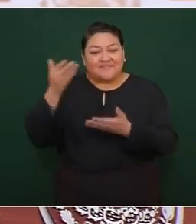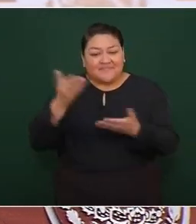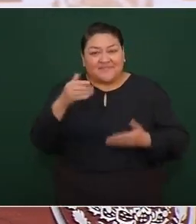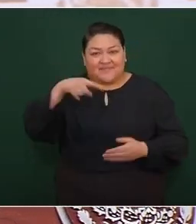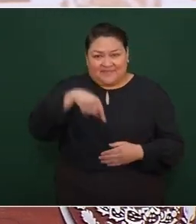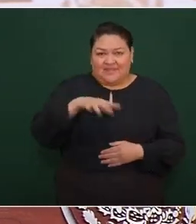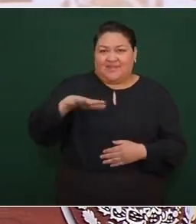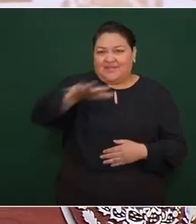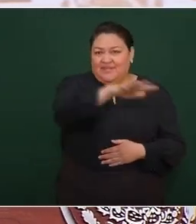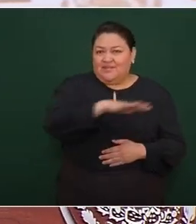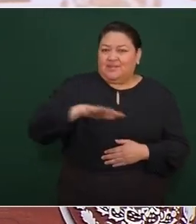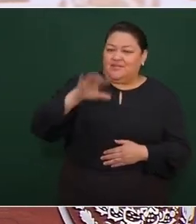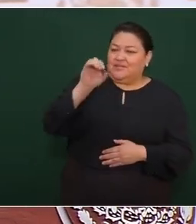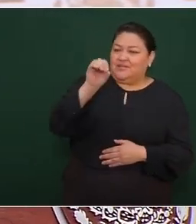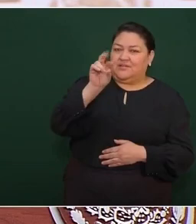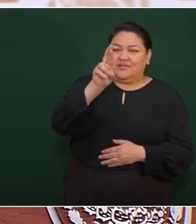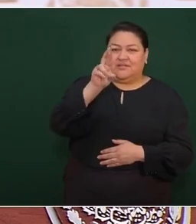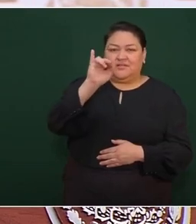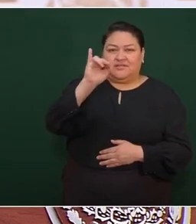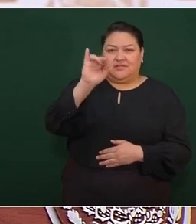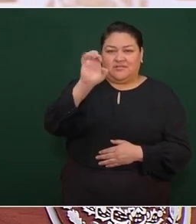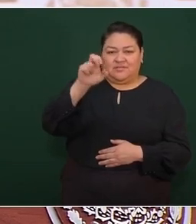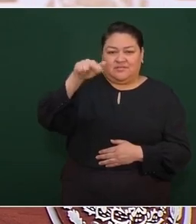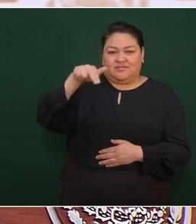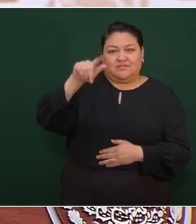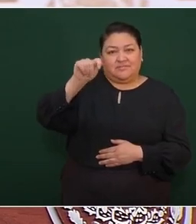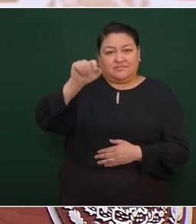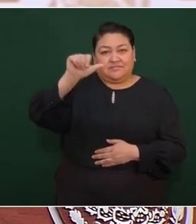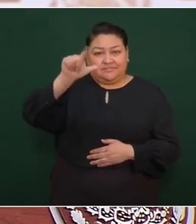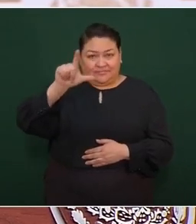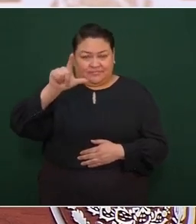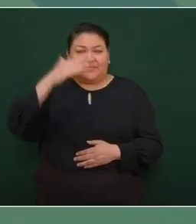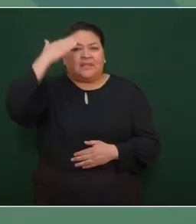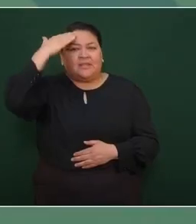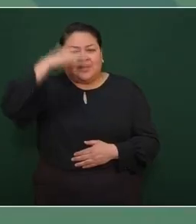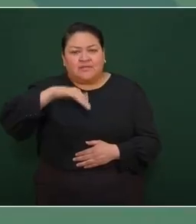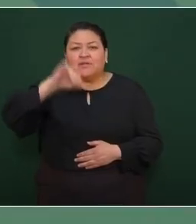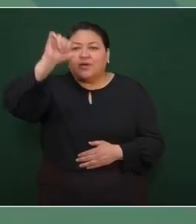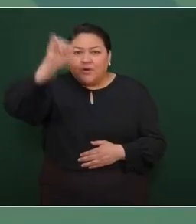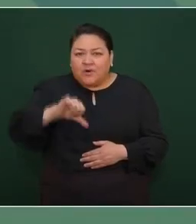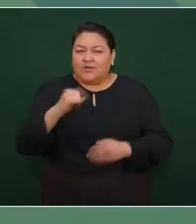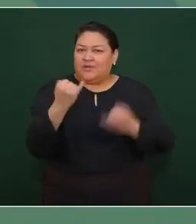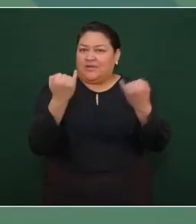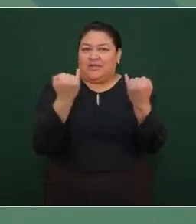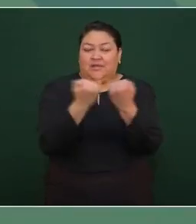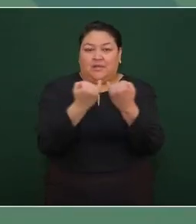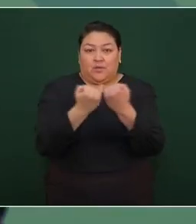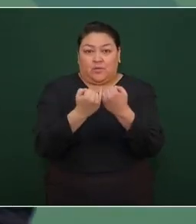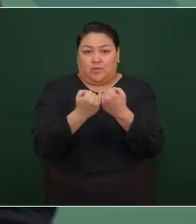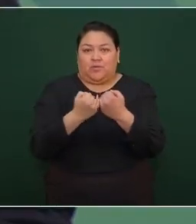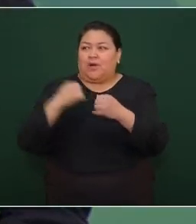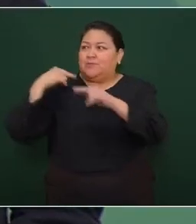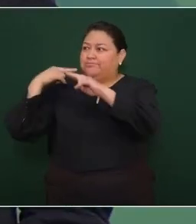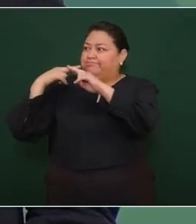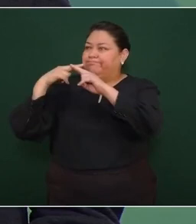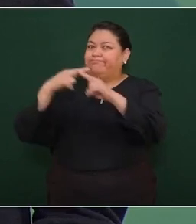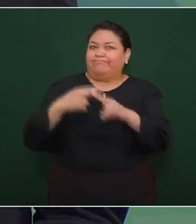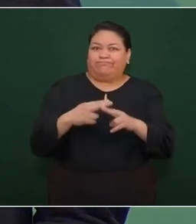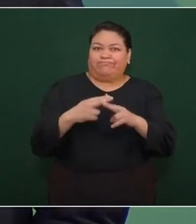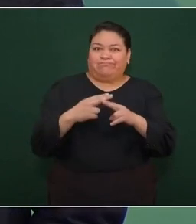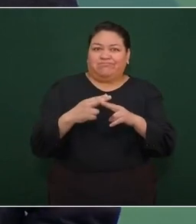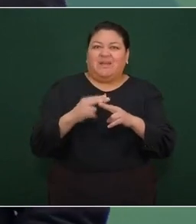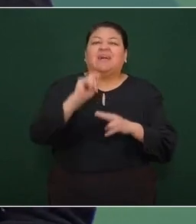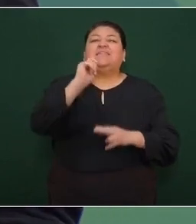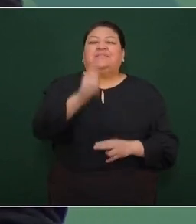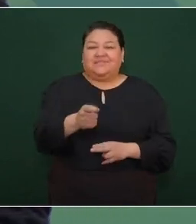porque también el día de hoy se conmemora un aniversario